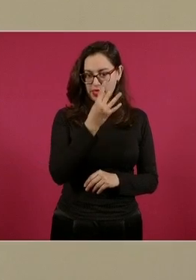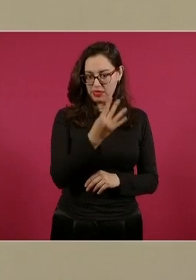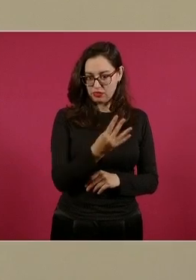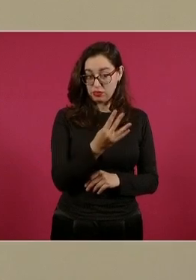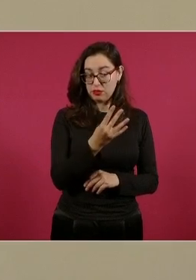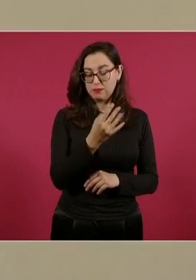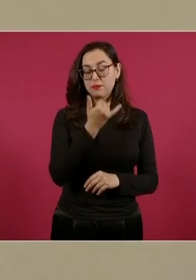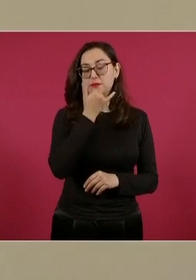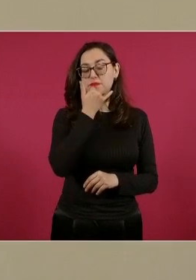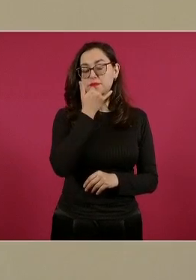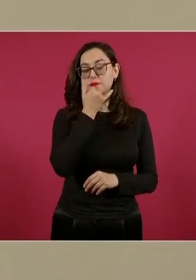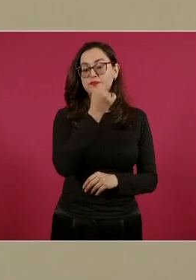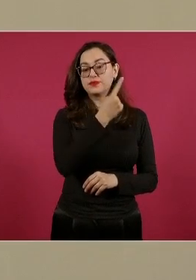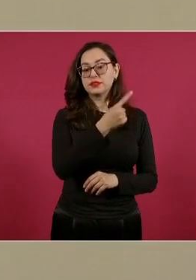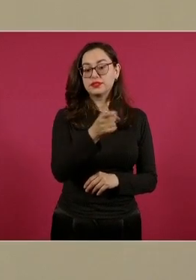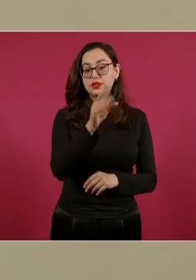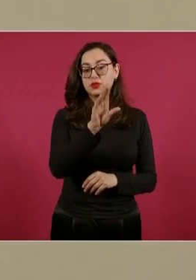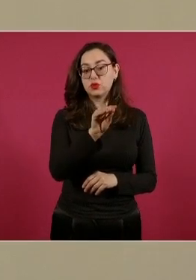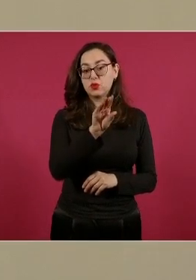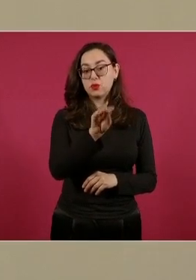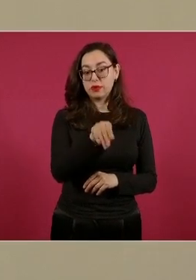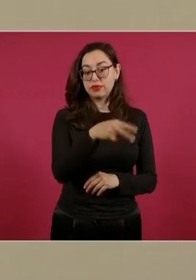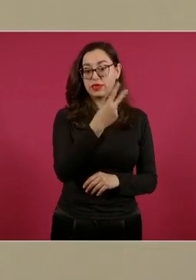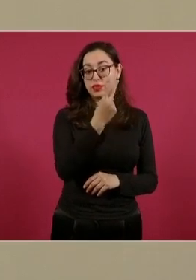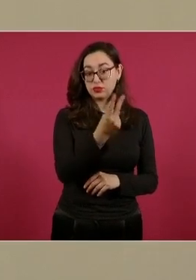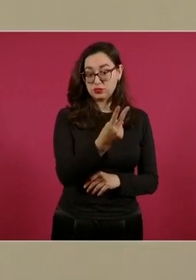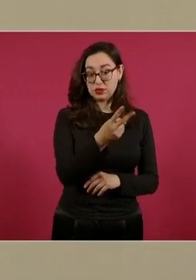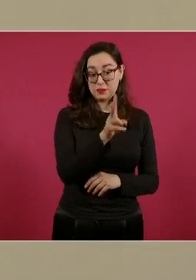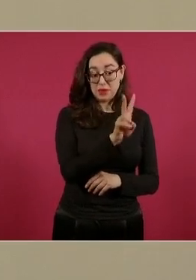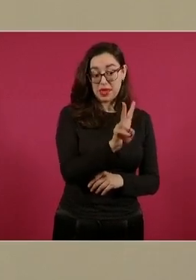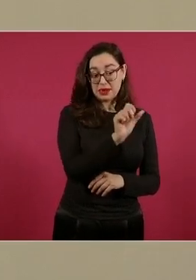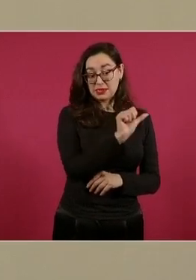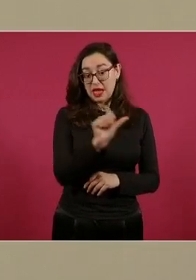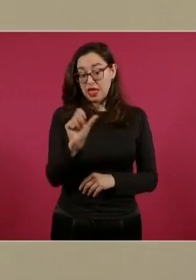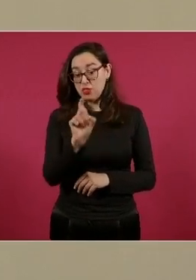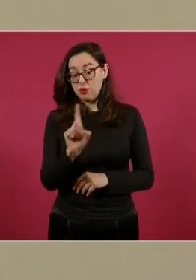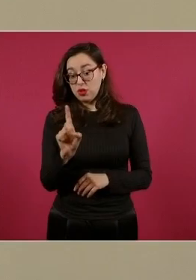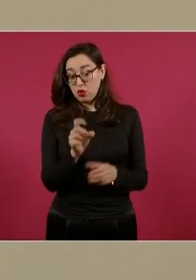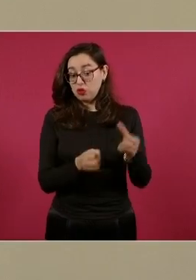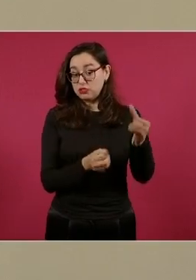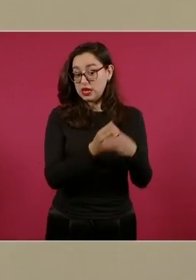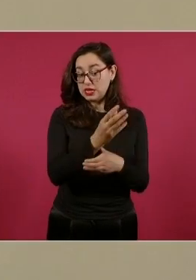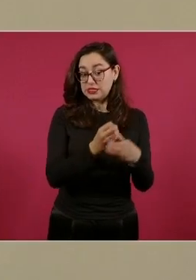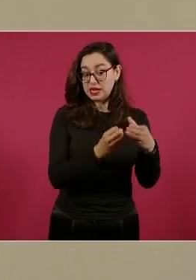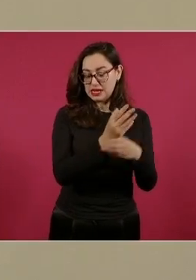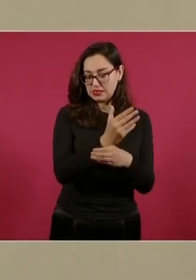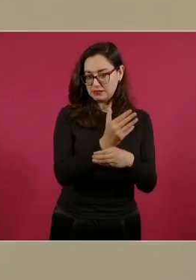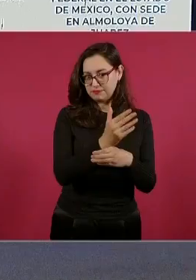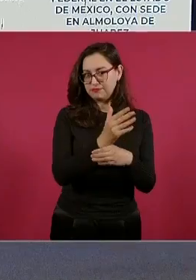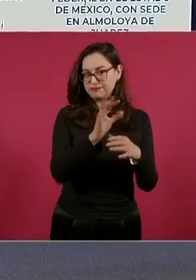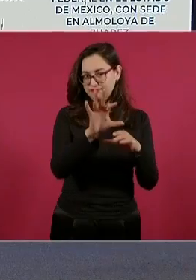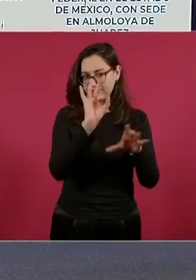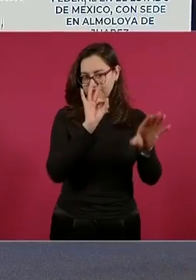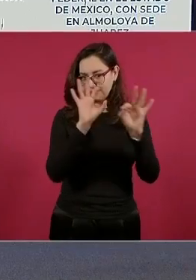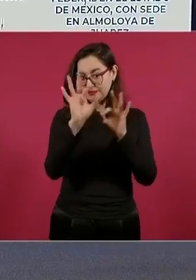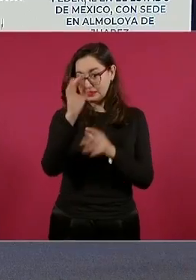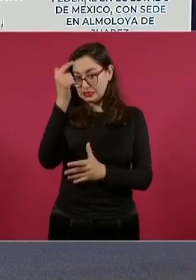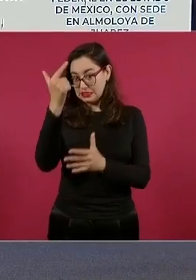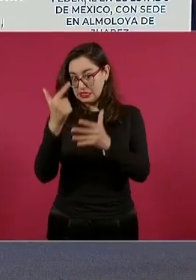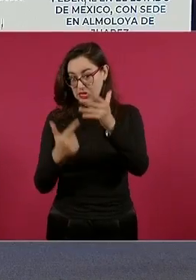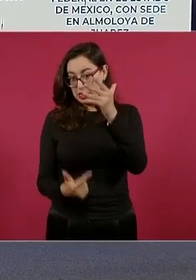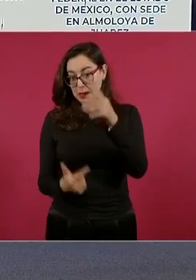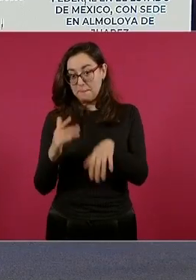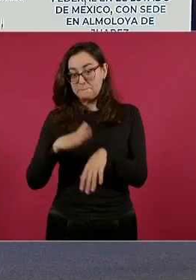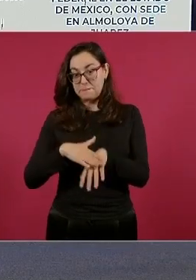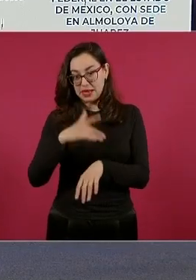entre viernes y domingo. Iniciamos. El primero, bueno, el